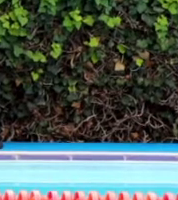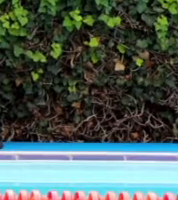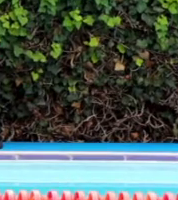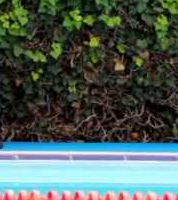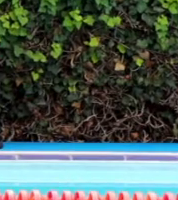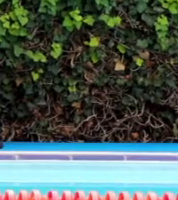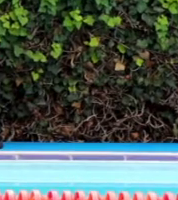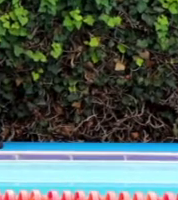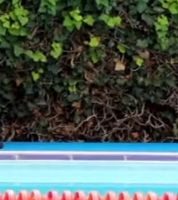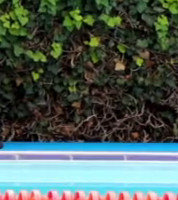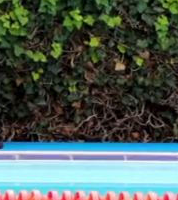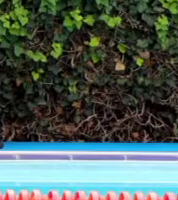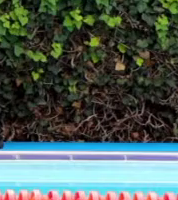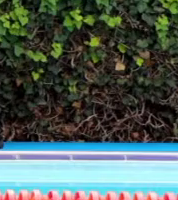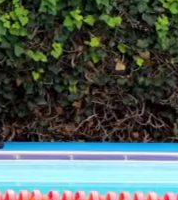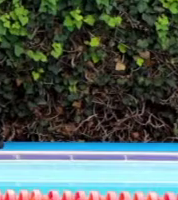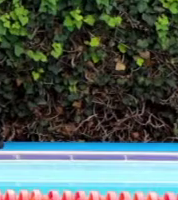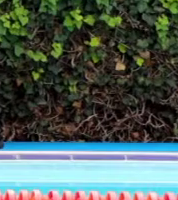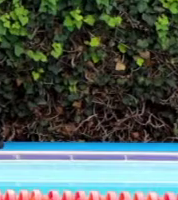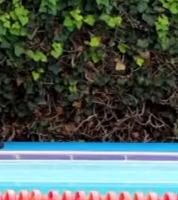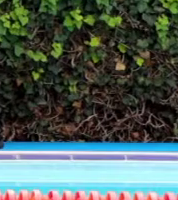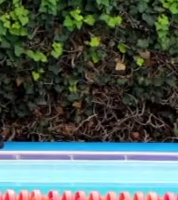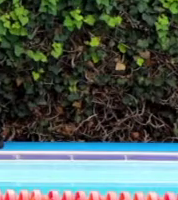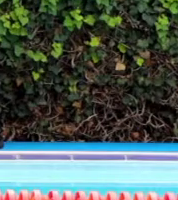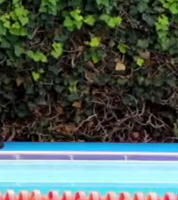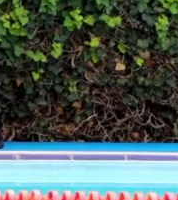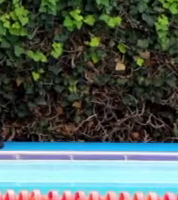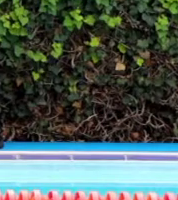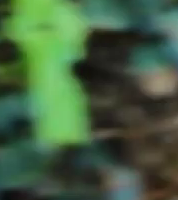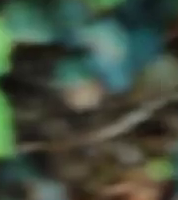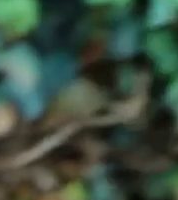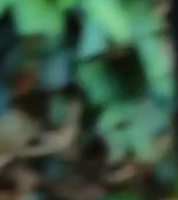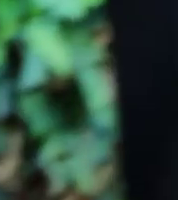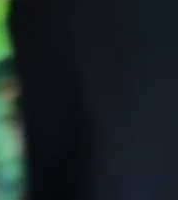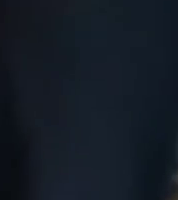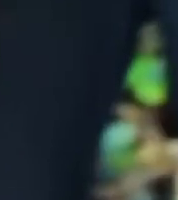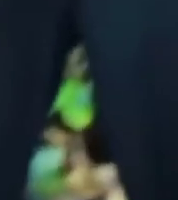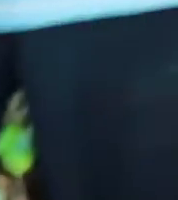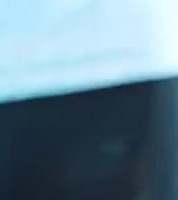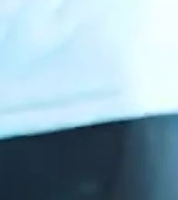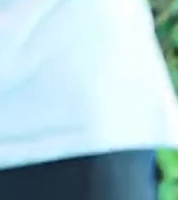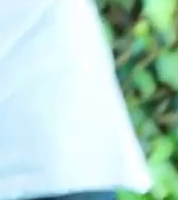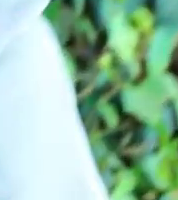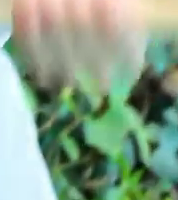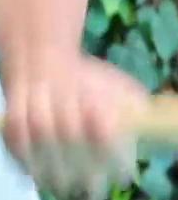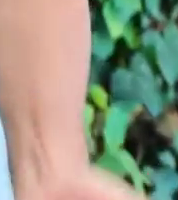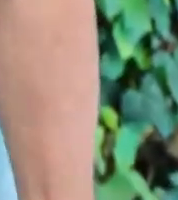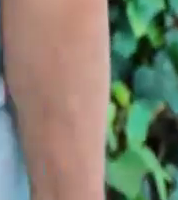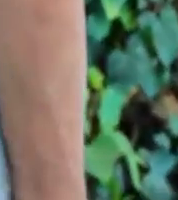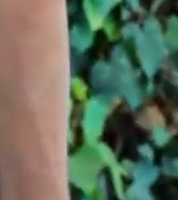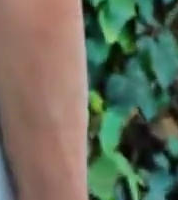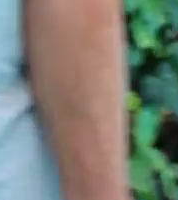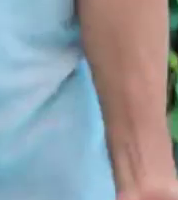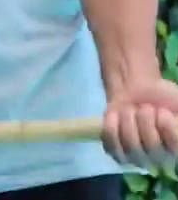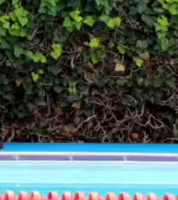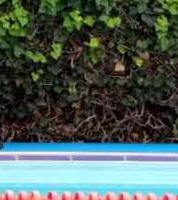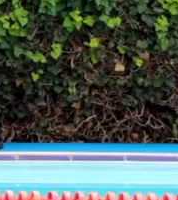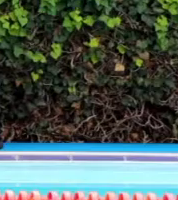pies bien fijos. Flexionamos a 90 grados y estiramos, flexionamos, estiramos.